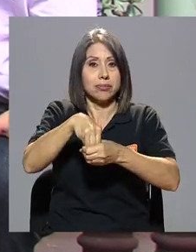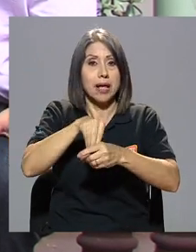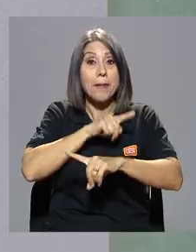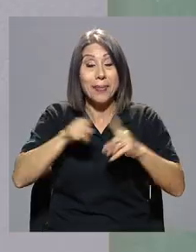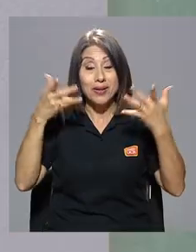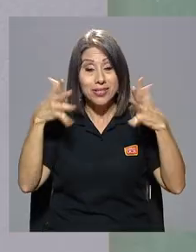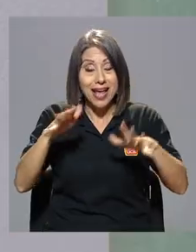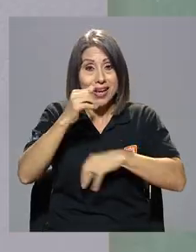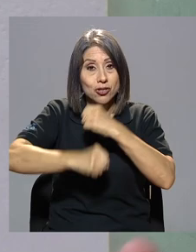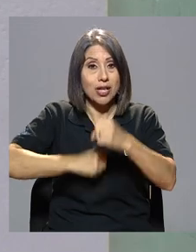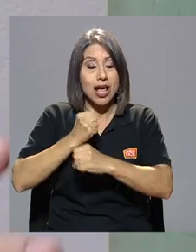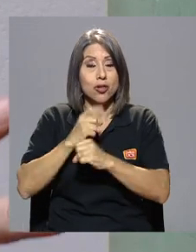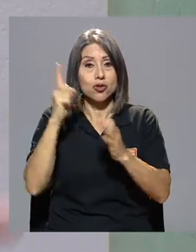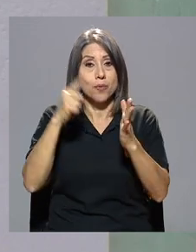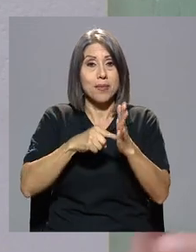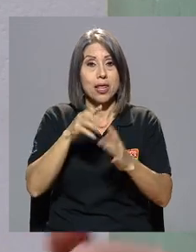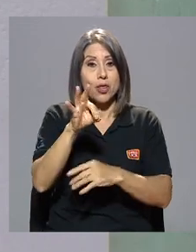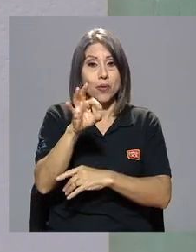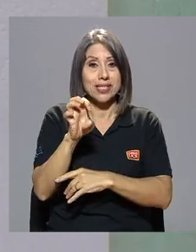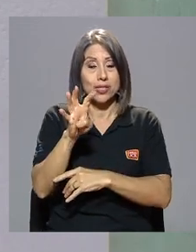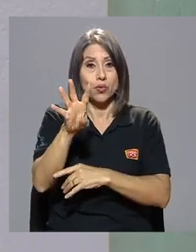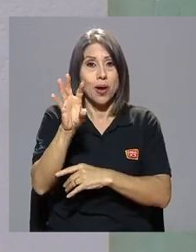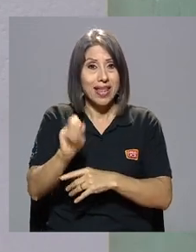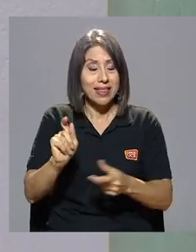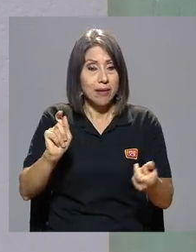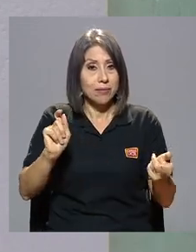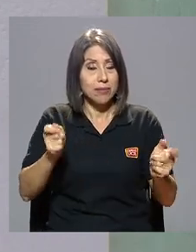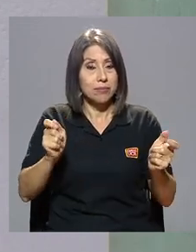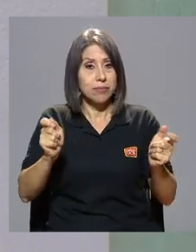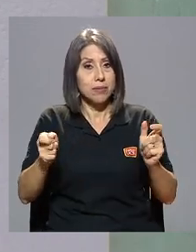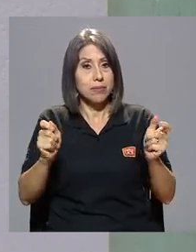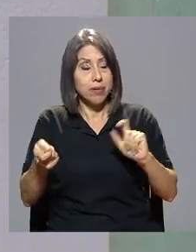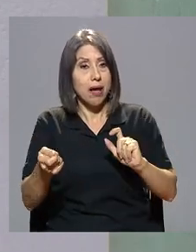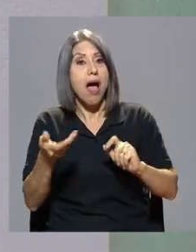transformación que se da en los 40 es la que